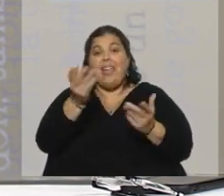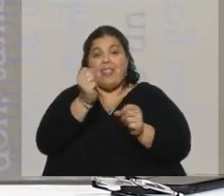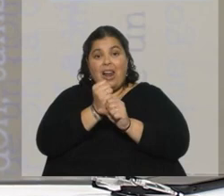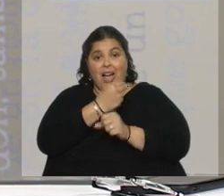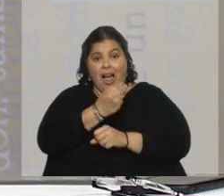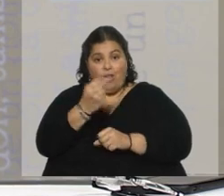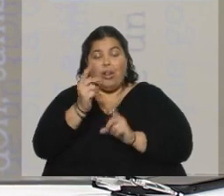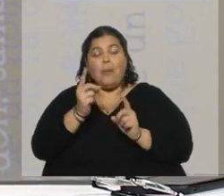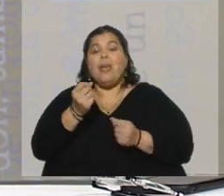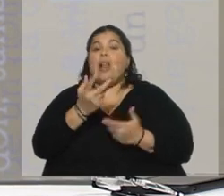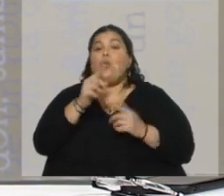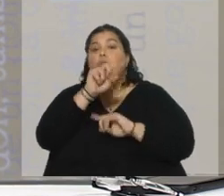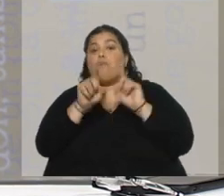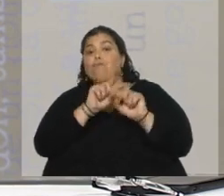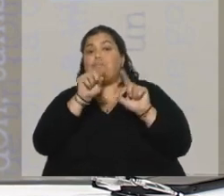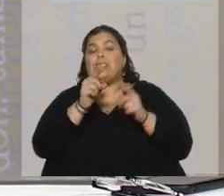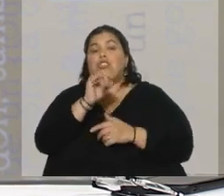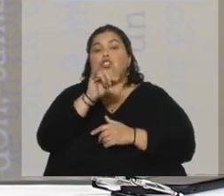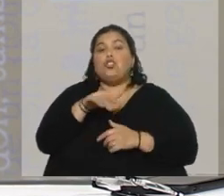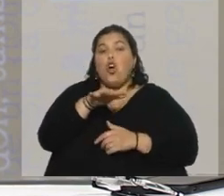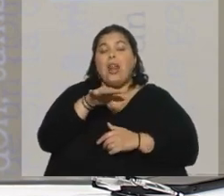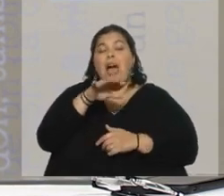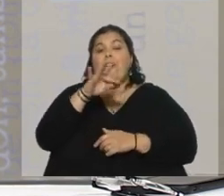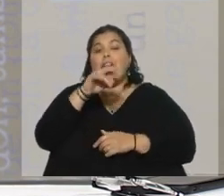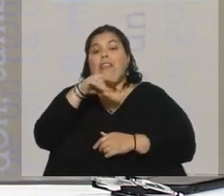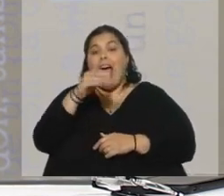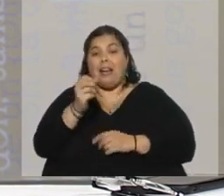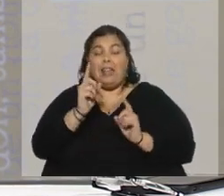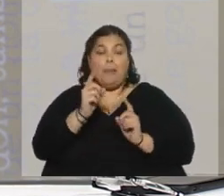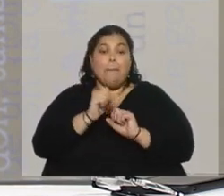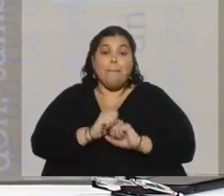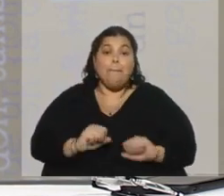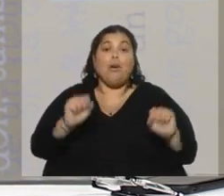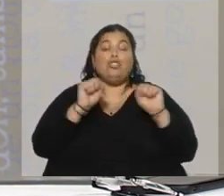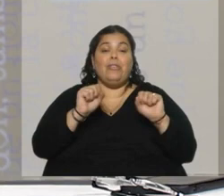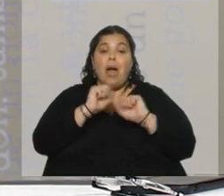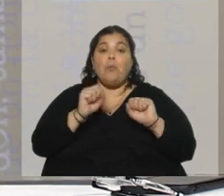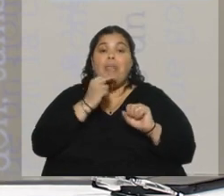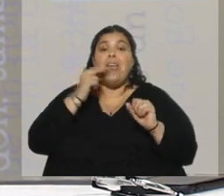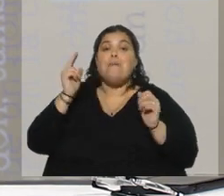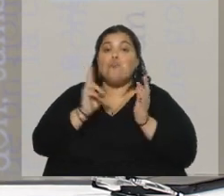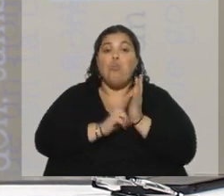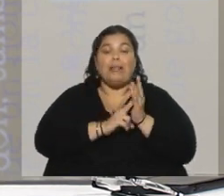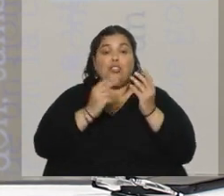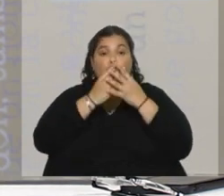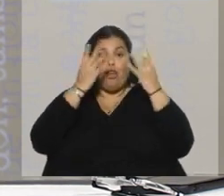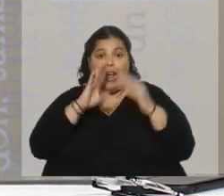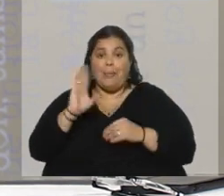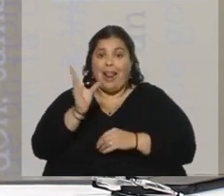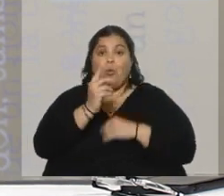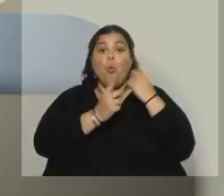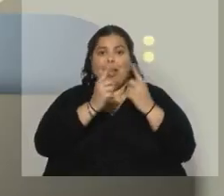cuestionamientos que se le hacen a la zona franca y la posibilidad de la implementación del impuesto global para ciertas empresas. Lo vemos.